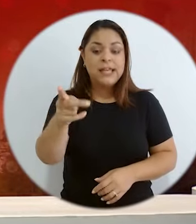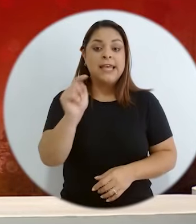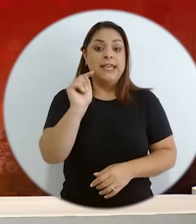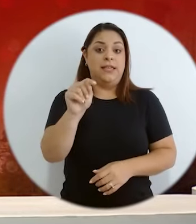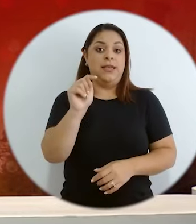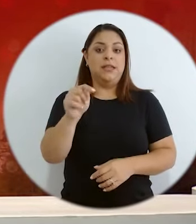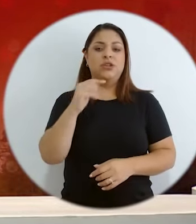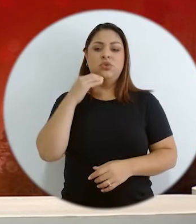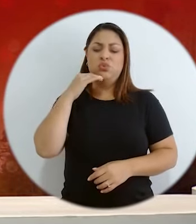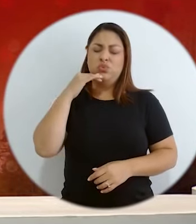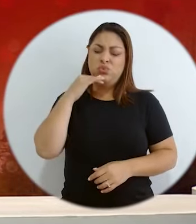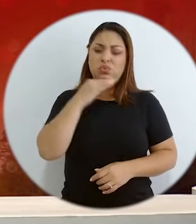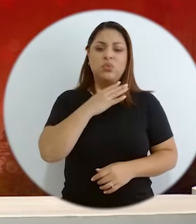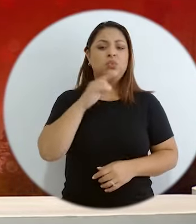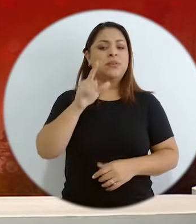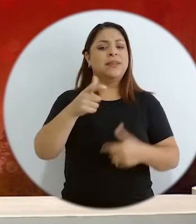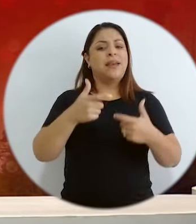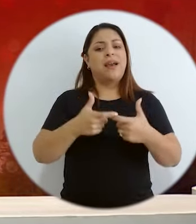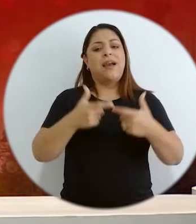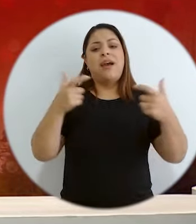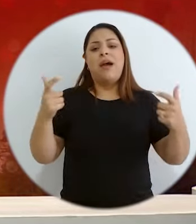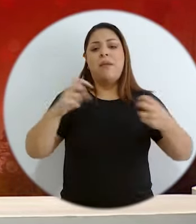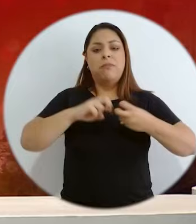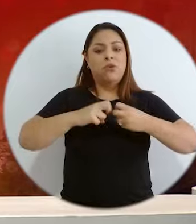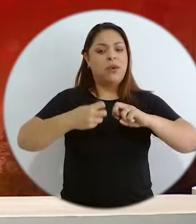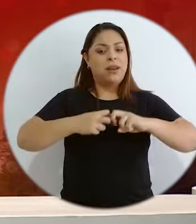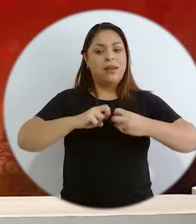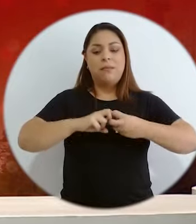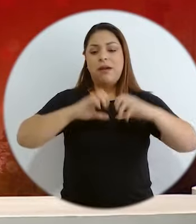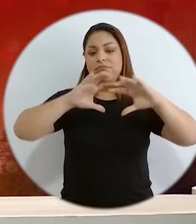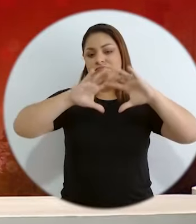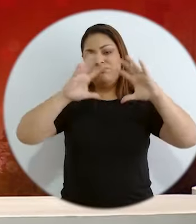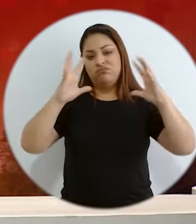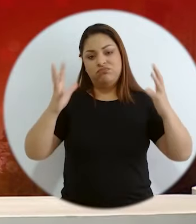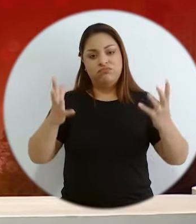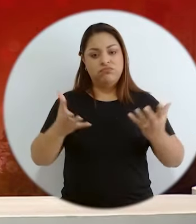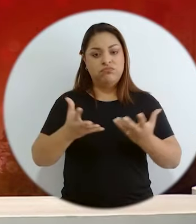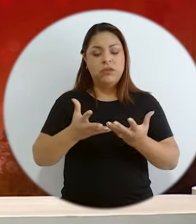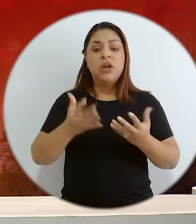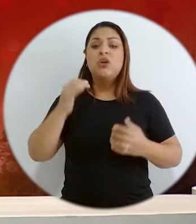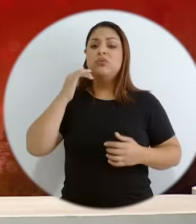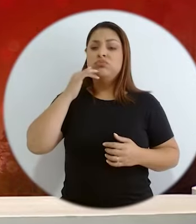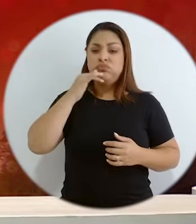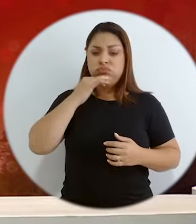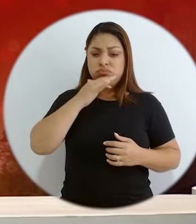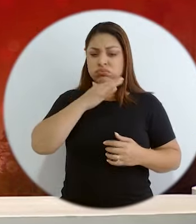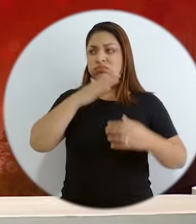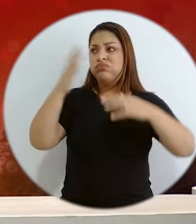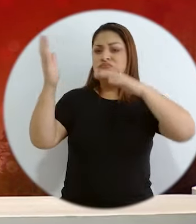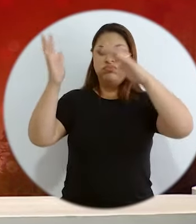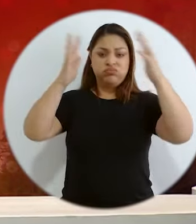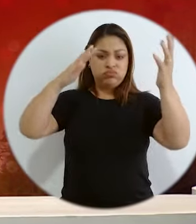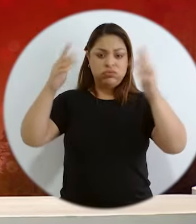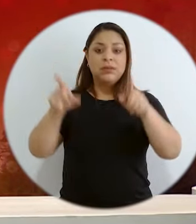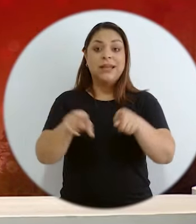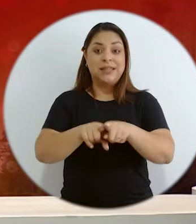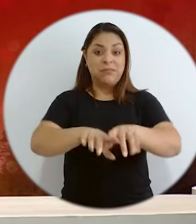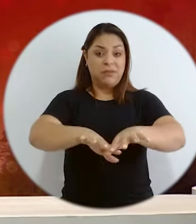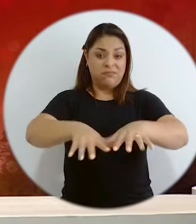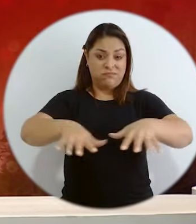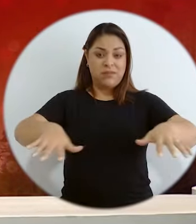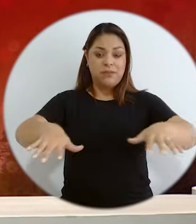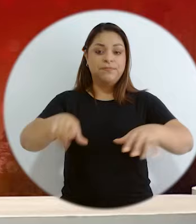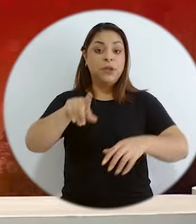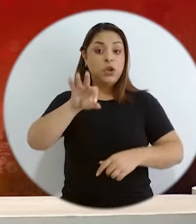problemas en todo el planeta, tanto contaminación continental como la contaminación en nuestros mares, el